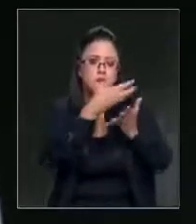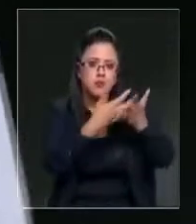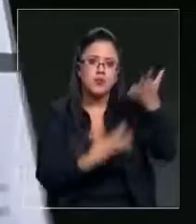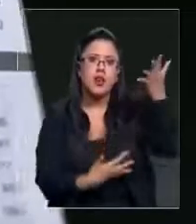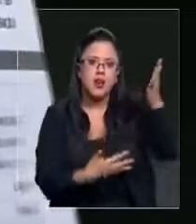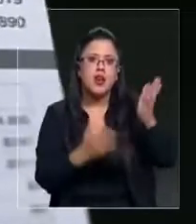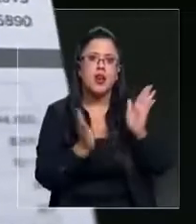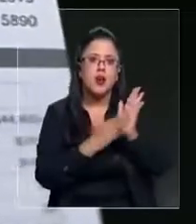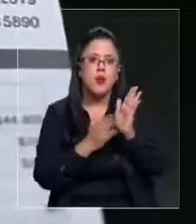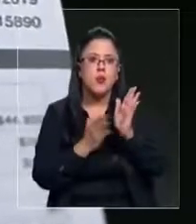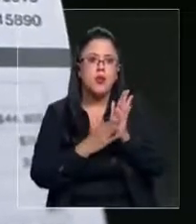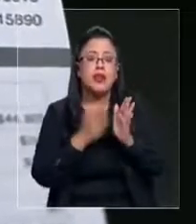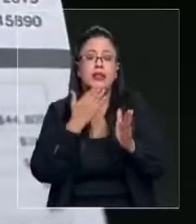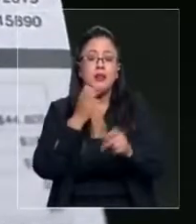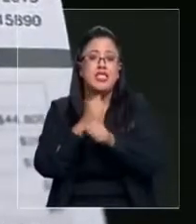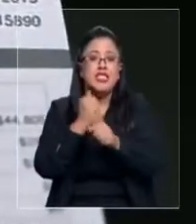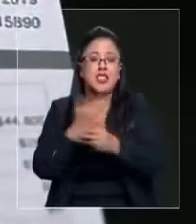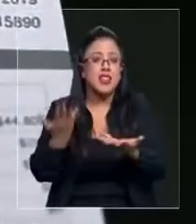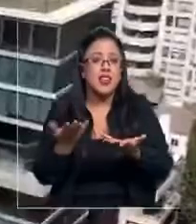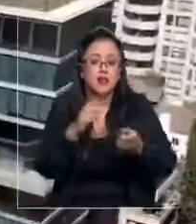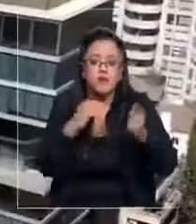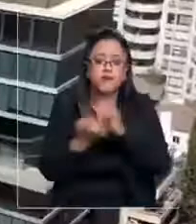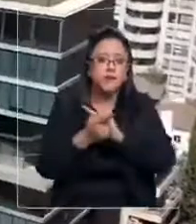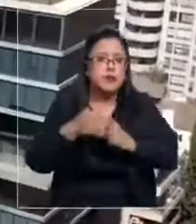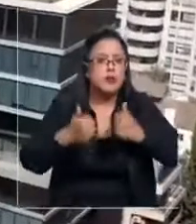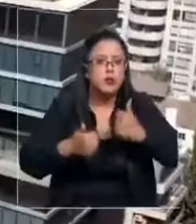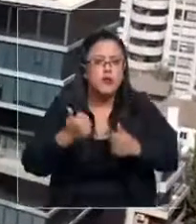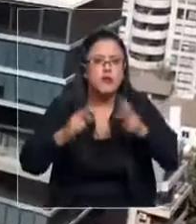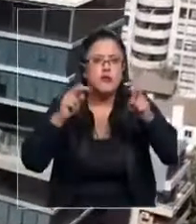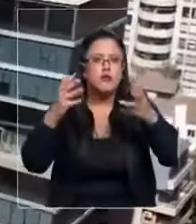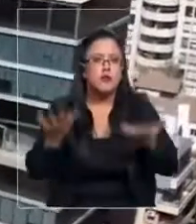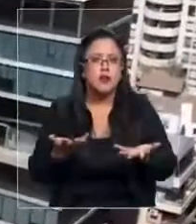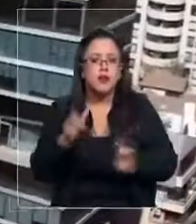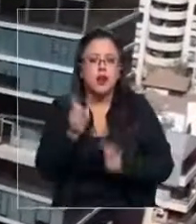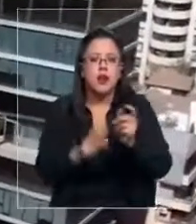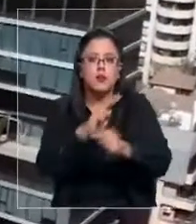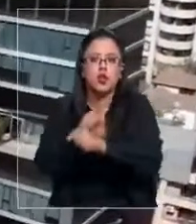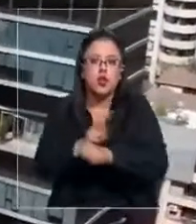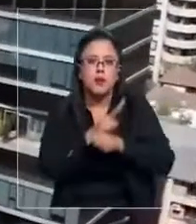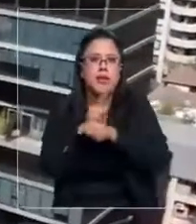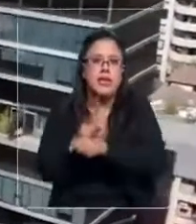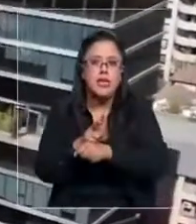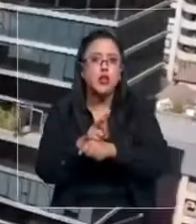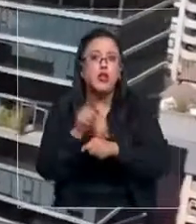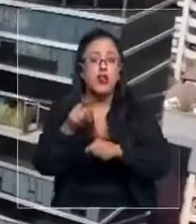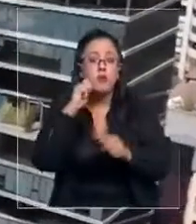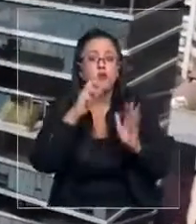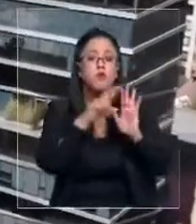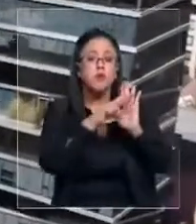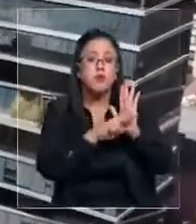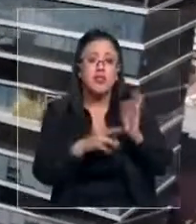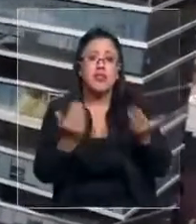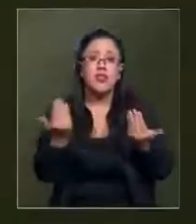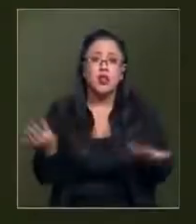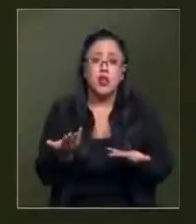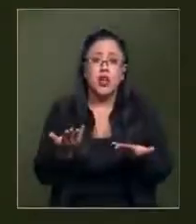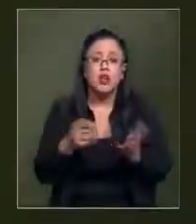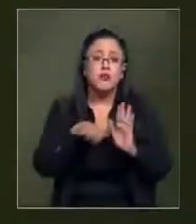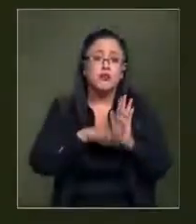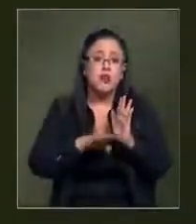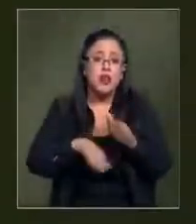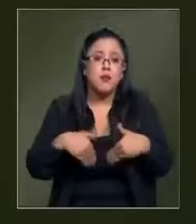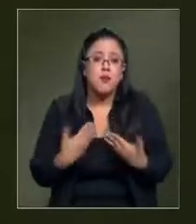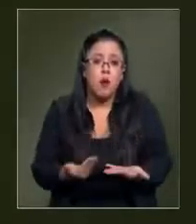que hoy se trabaja además para profesionalizar un poco más el rubro de los administradores, cuyos requisitos para hacerlo son mínimos,